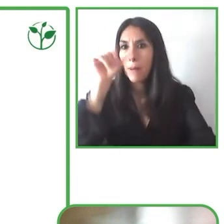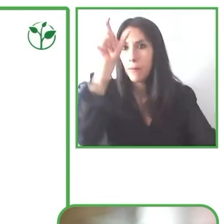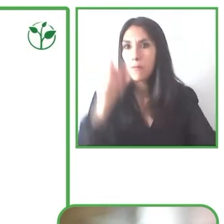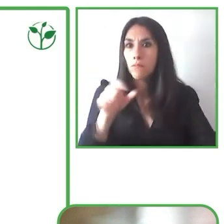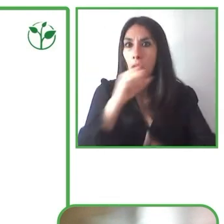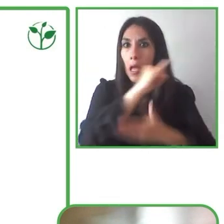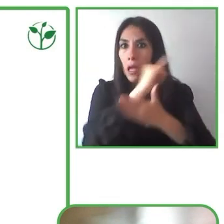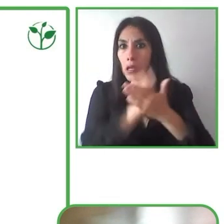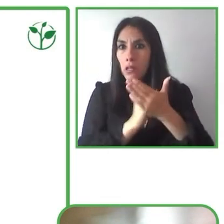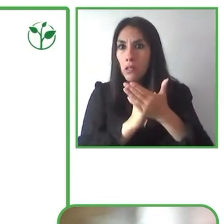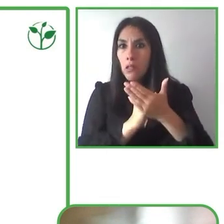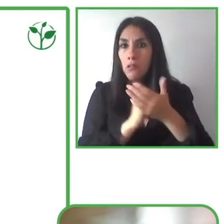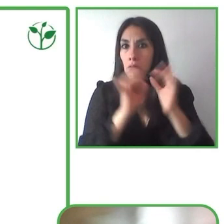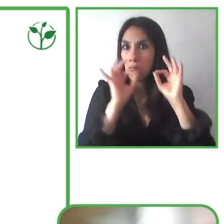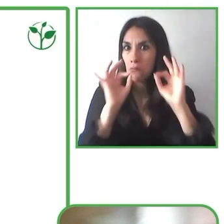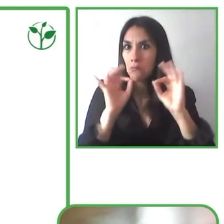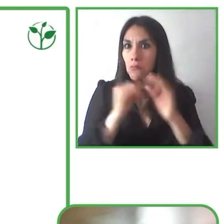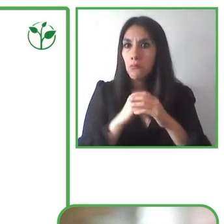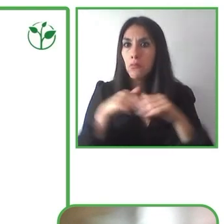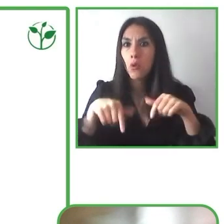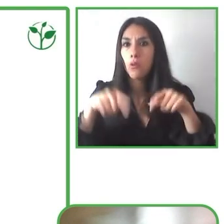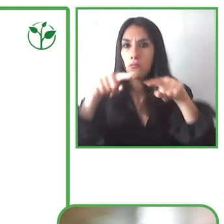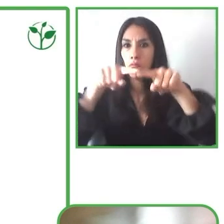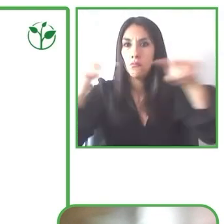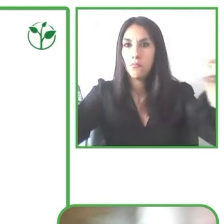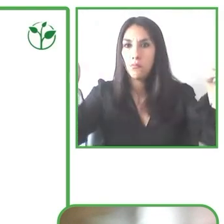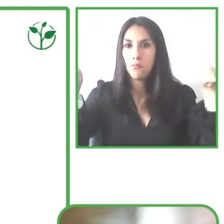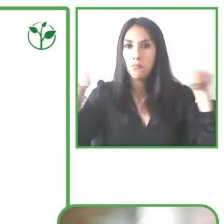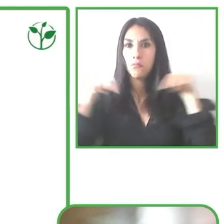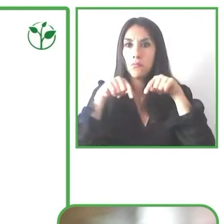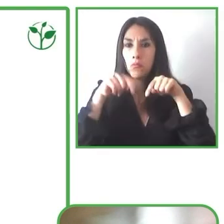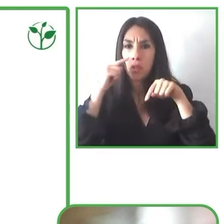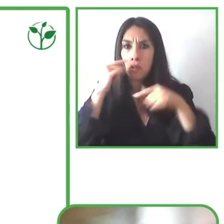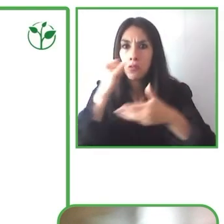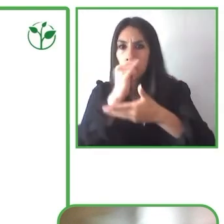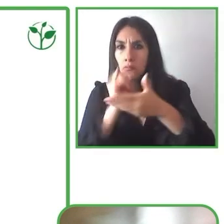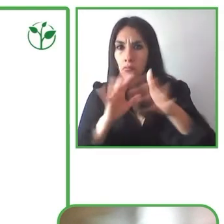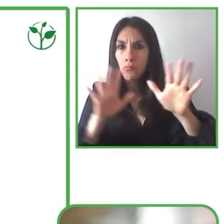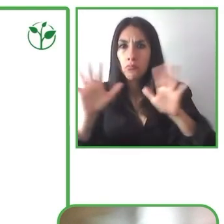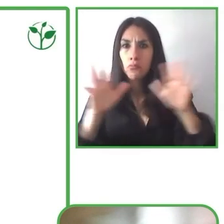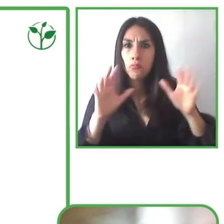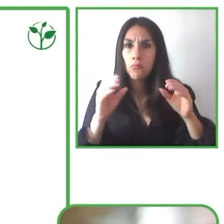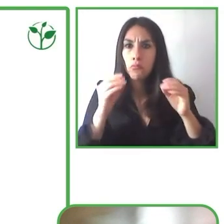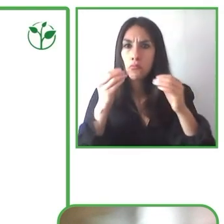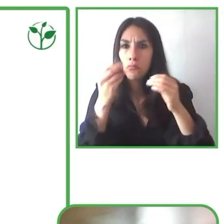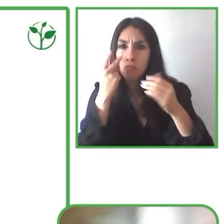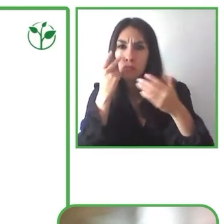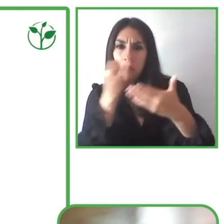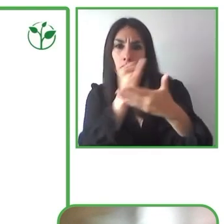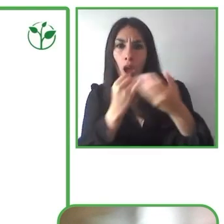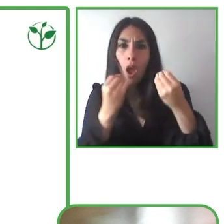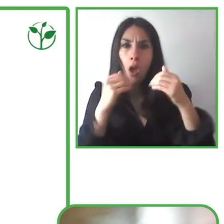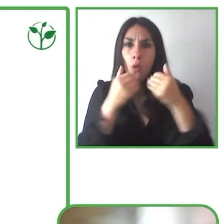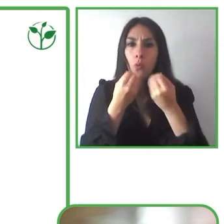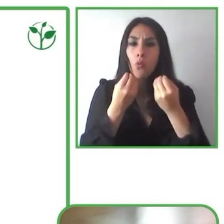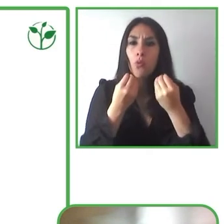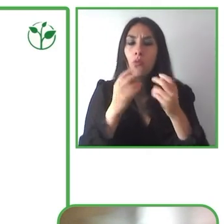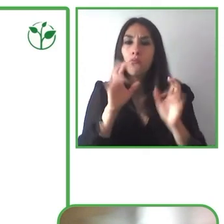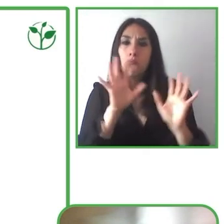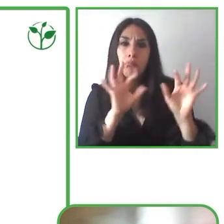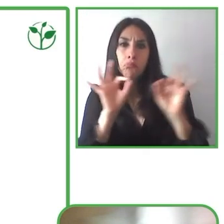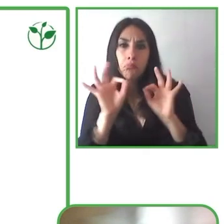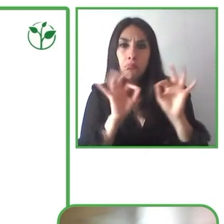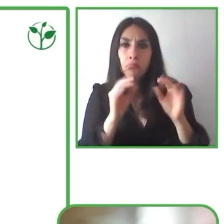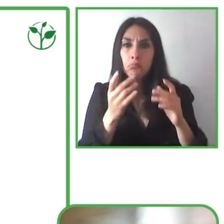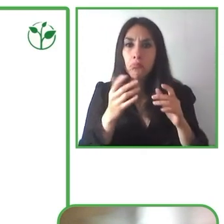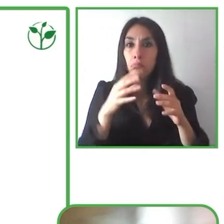de arte o a expertos de anarte que nos describan las obras, que nos digan el sentido que tienen. Y estos contenidos, junto con las fichas técnicas, los